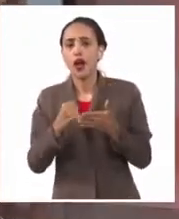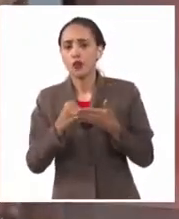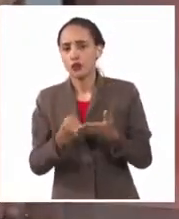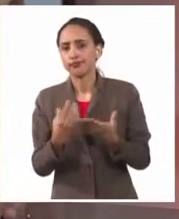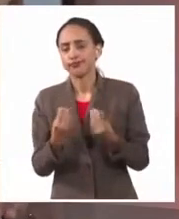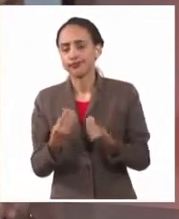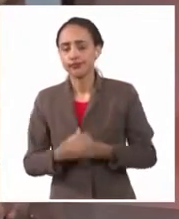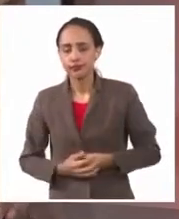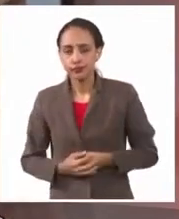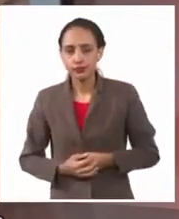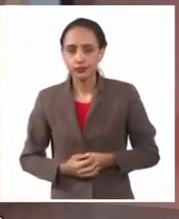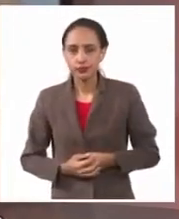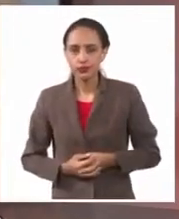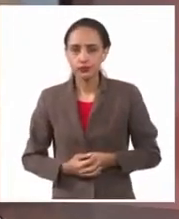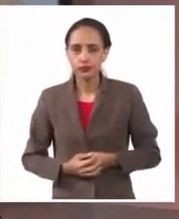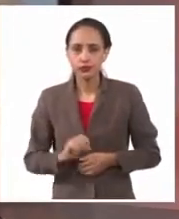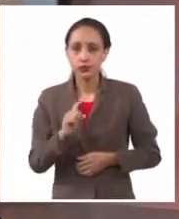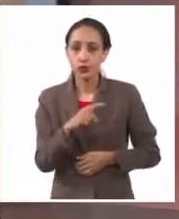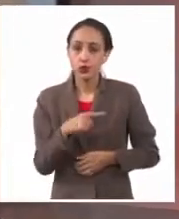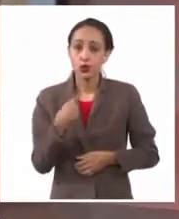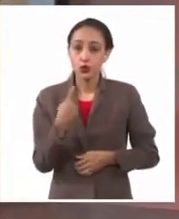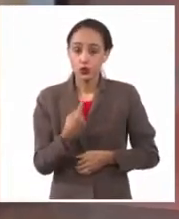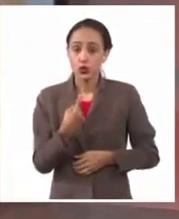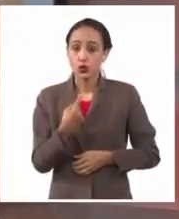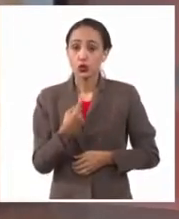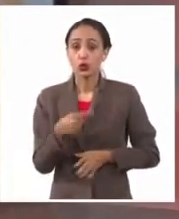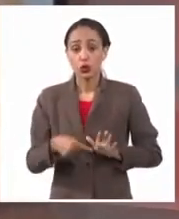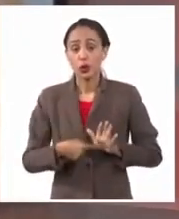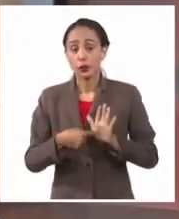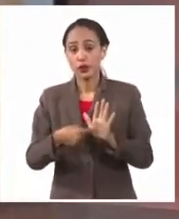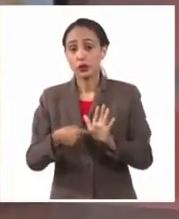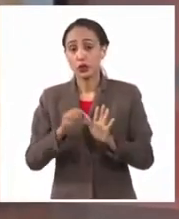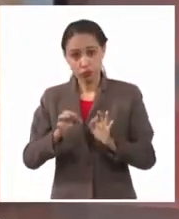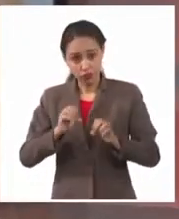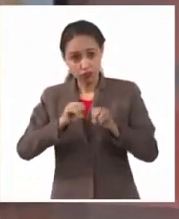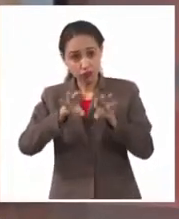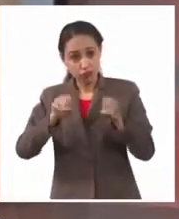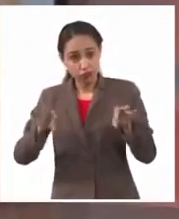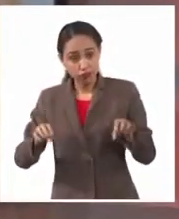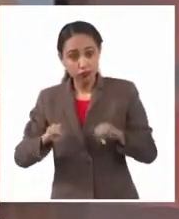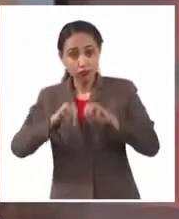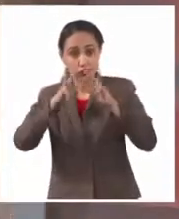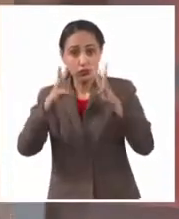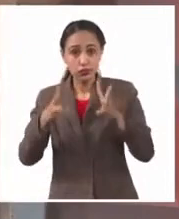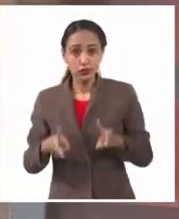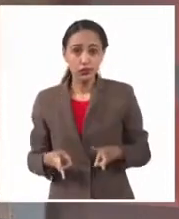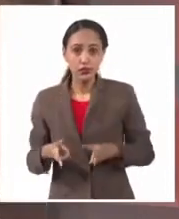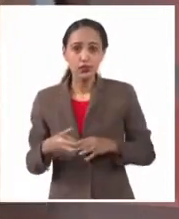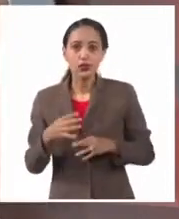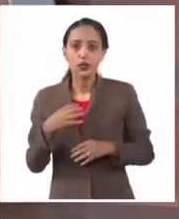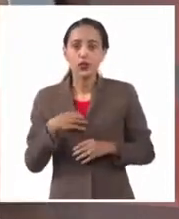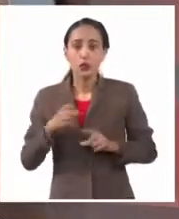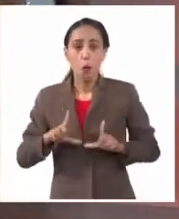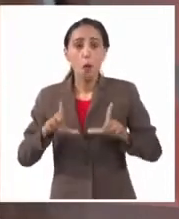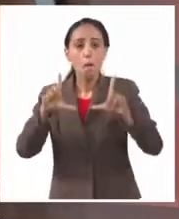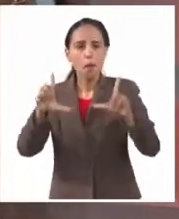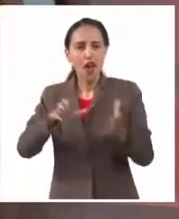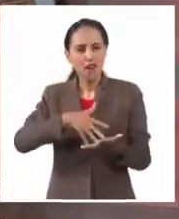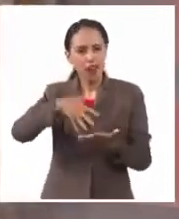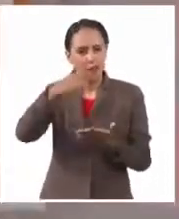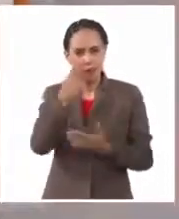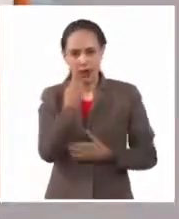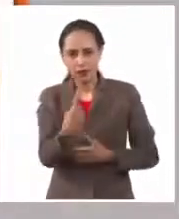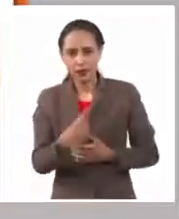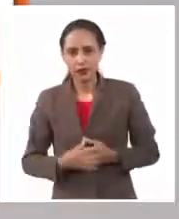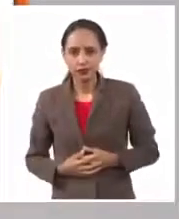de las presentaciones, y así la estaremos publicando en nuestra página web, ponemos una tablita de cómo